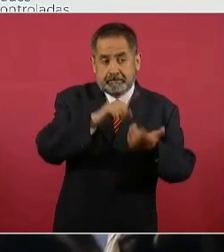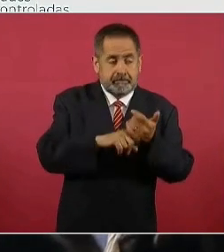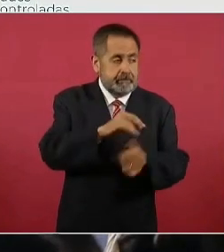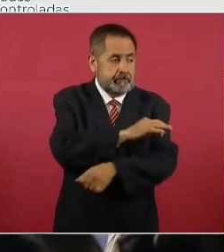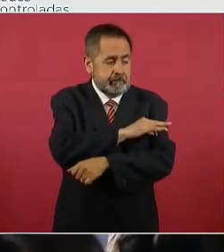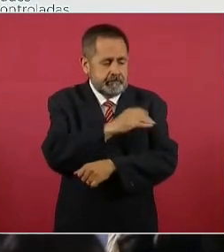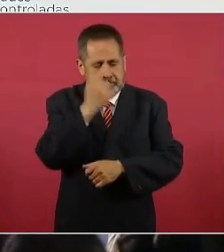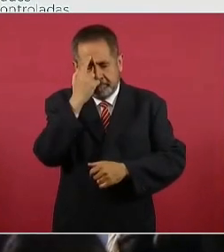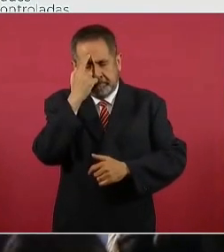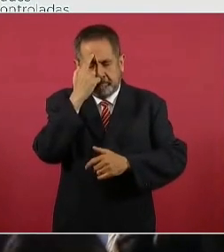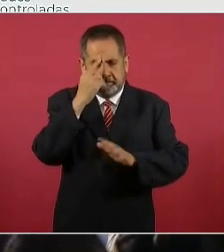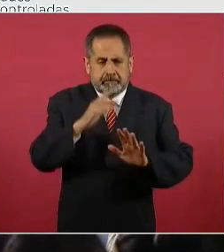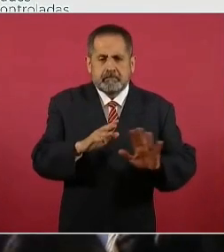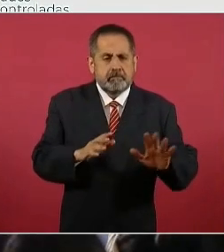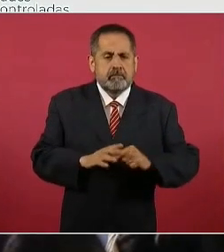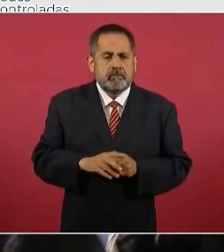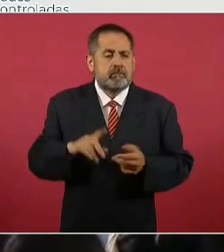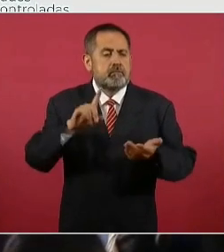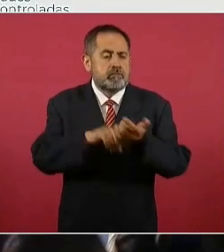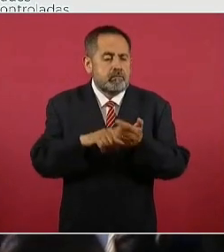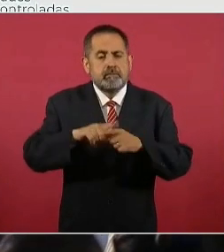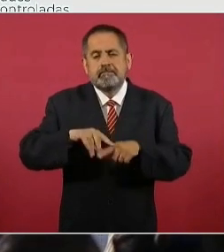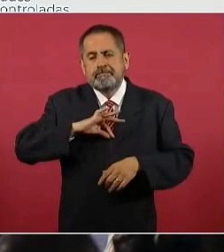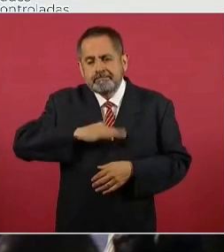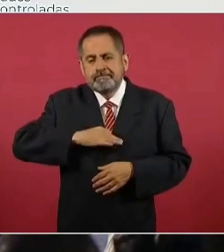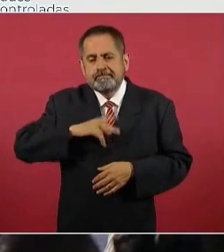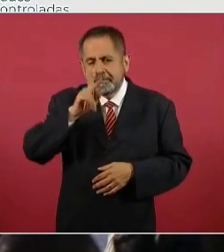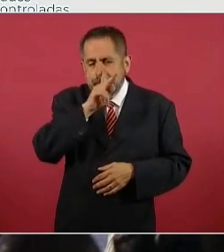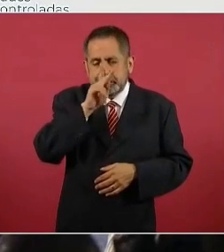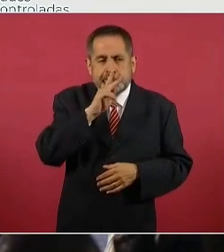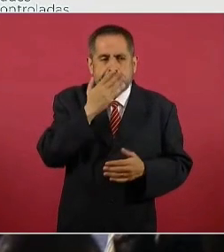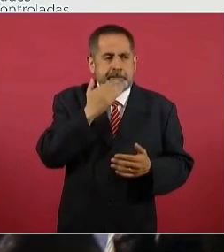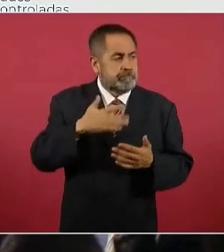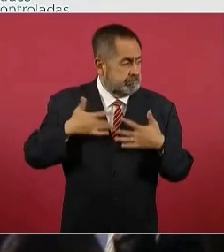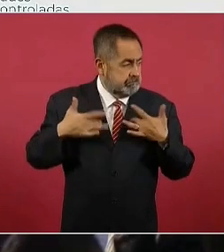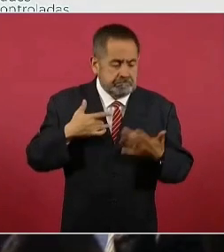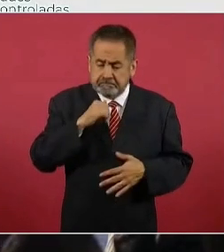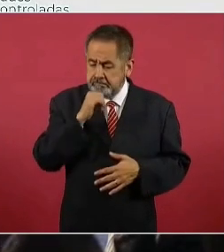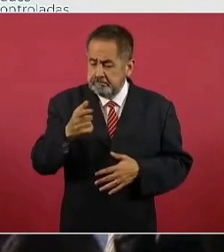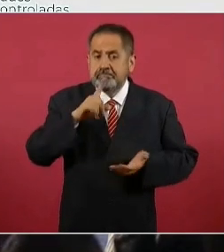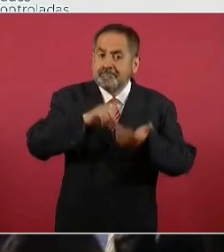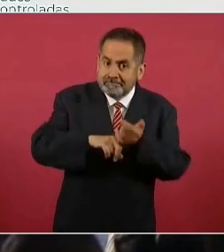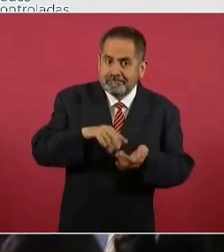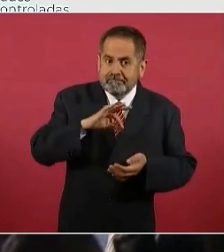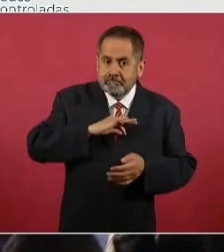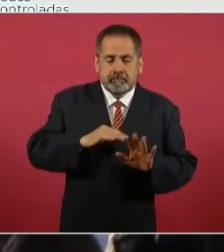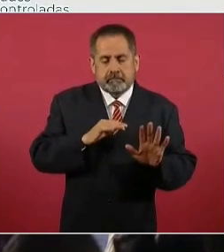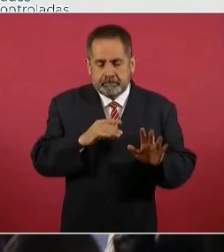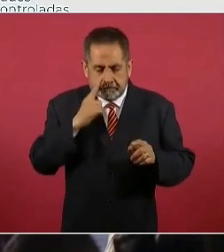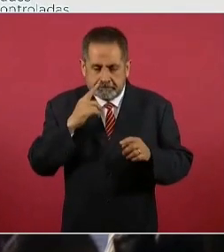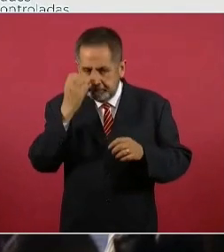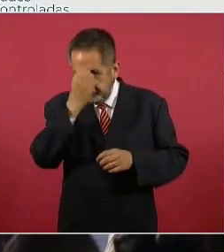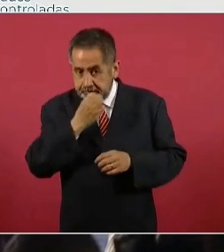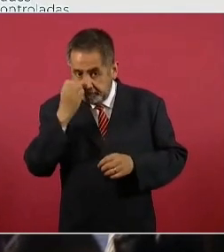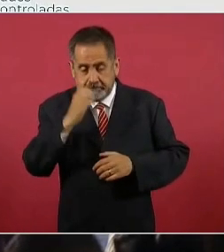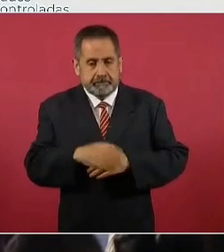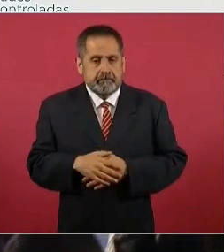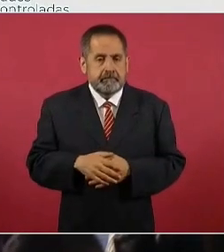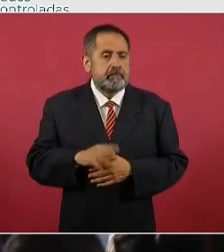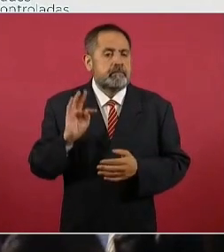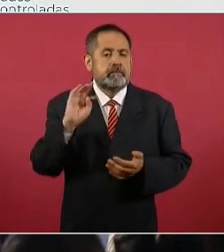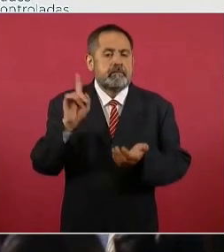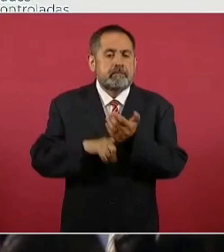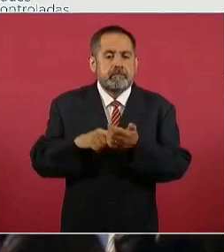vacunas, que no tengan una infección respiratoria sintomática activa, que si tienen enfermedades